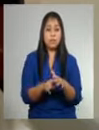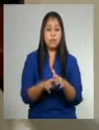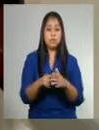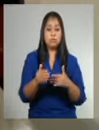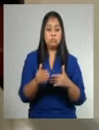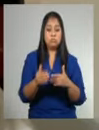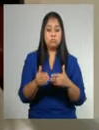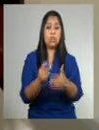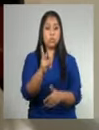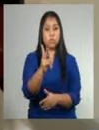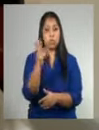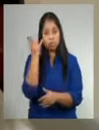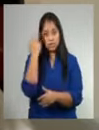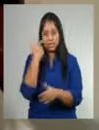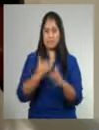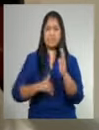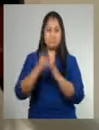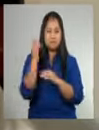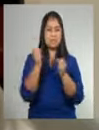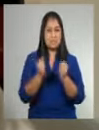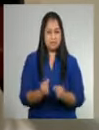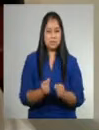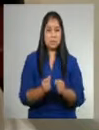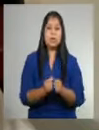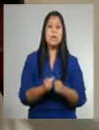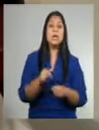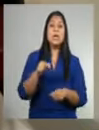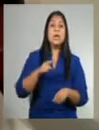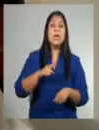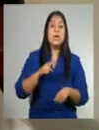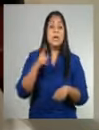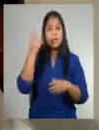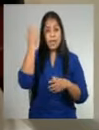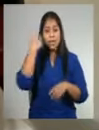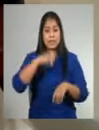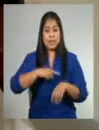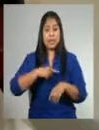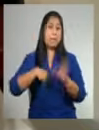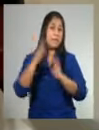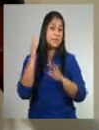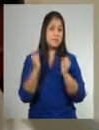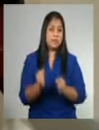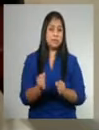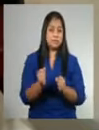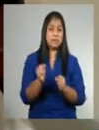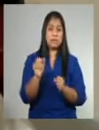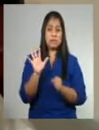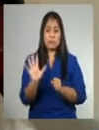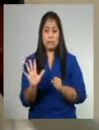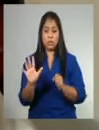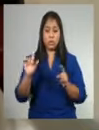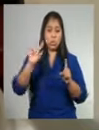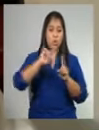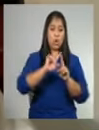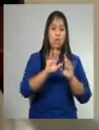días más complicados son entre el quinto y el décimo día. Estamos en el séptimo, vamos a la mitad.